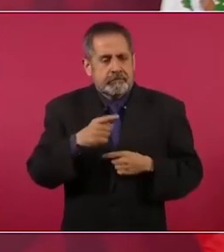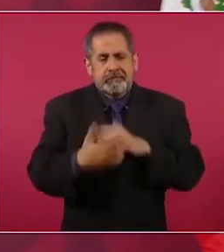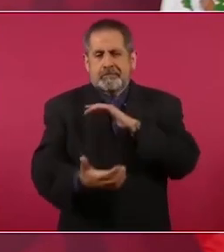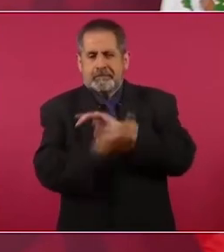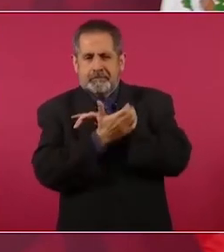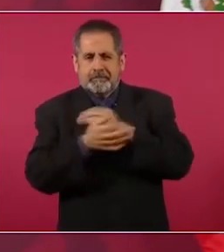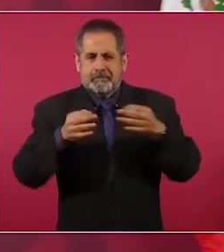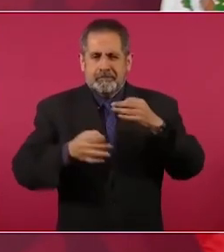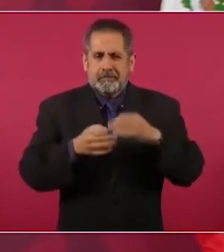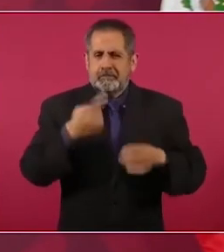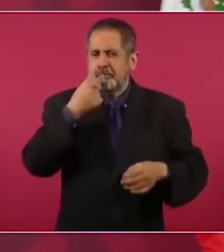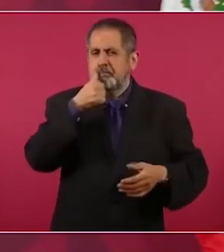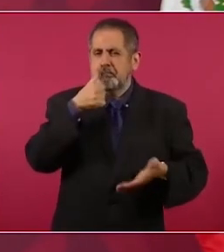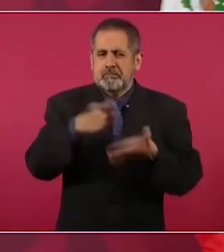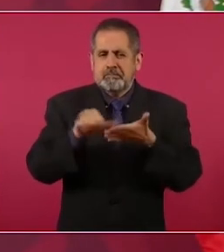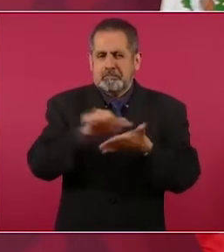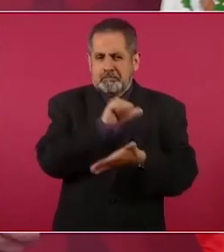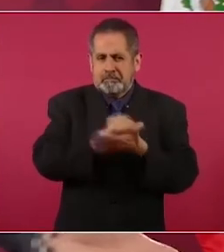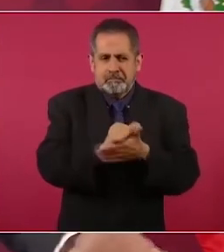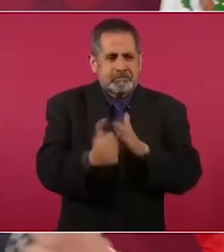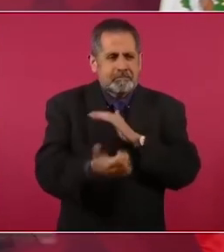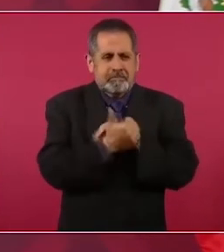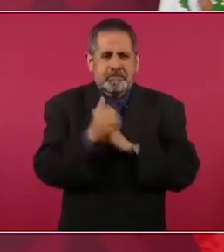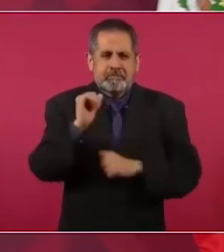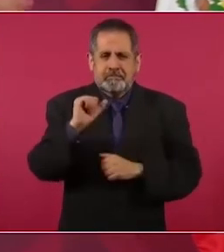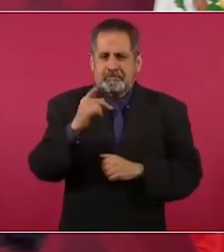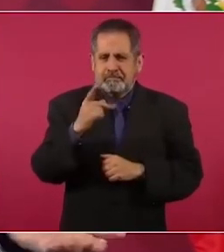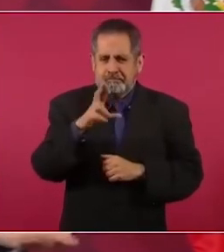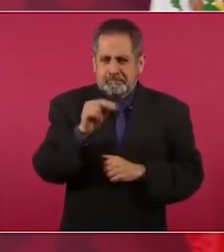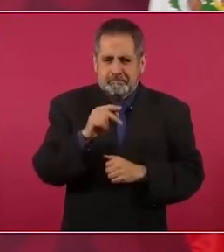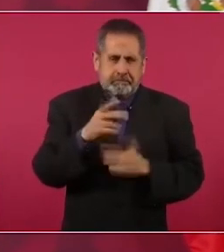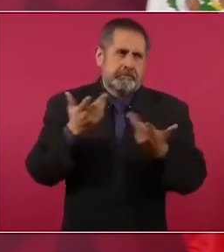porque es todo un plan. Bueno,